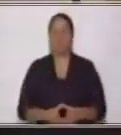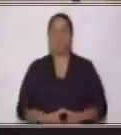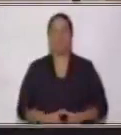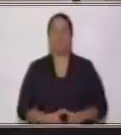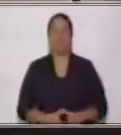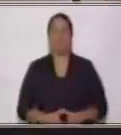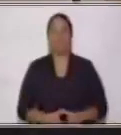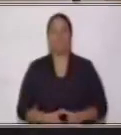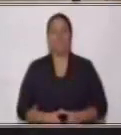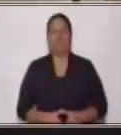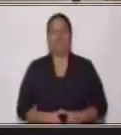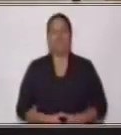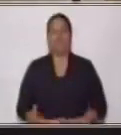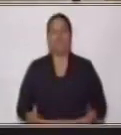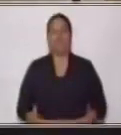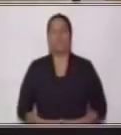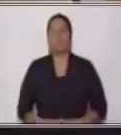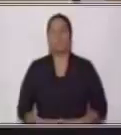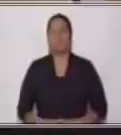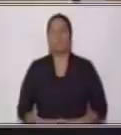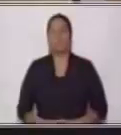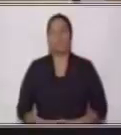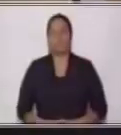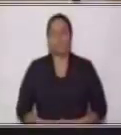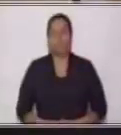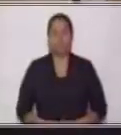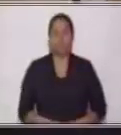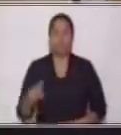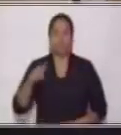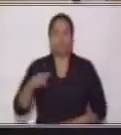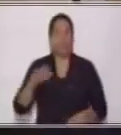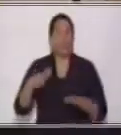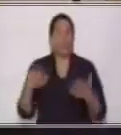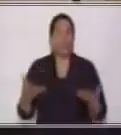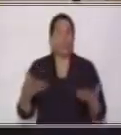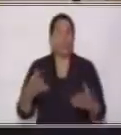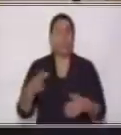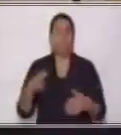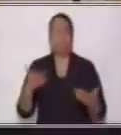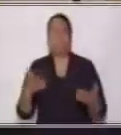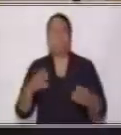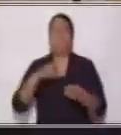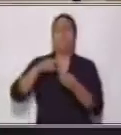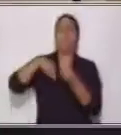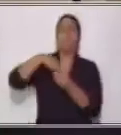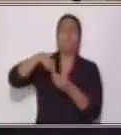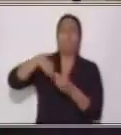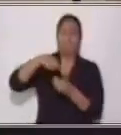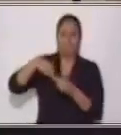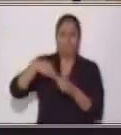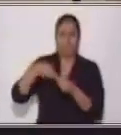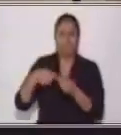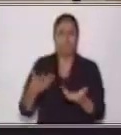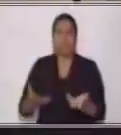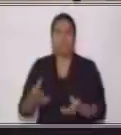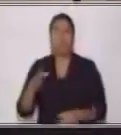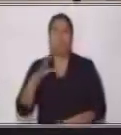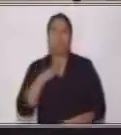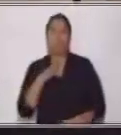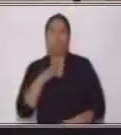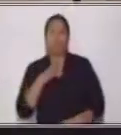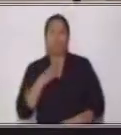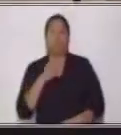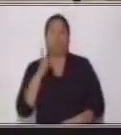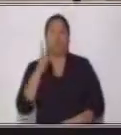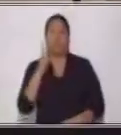vamos a comenzar. Muy bien. Vamos a empezar hablando de la familia. En la familia tenemos a un miembro